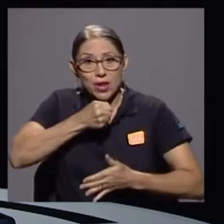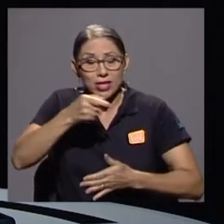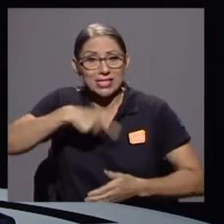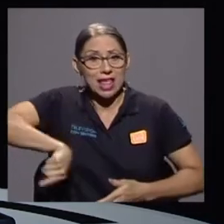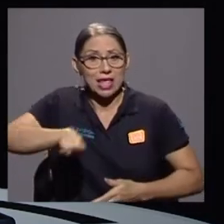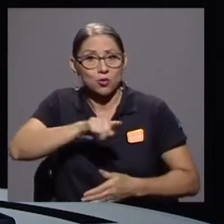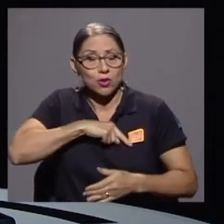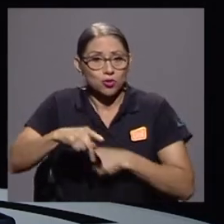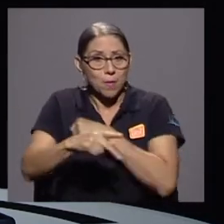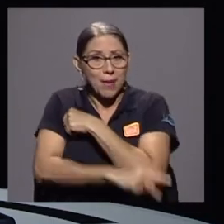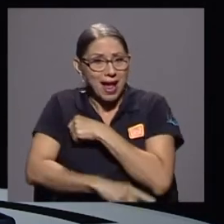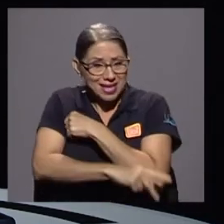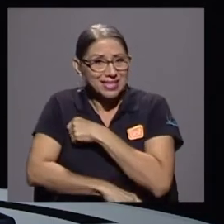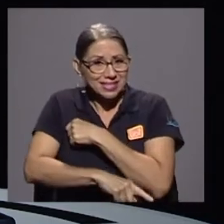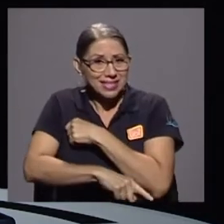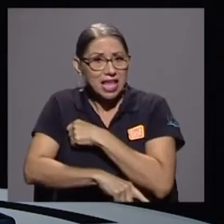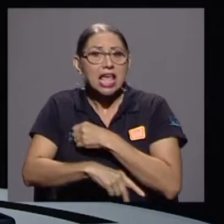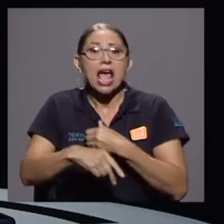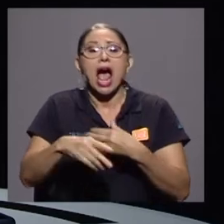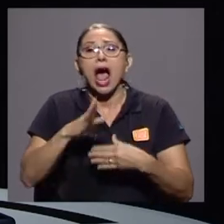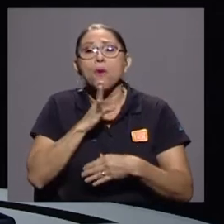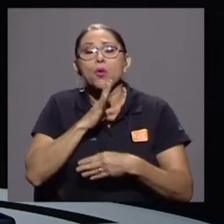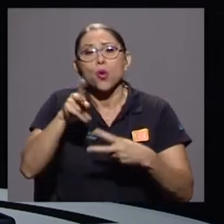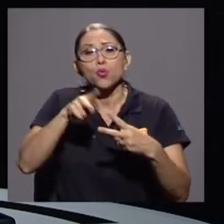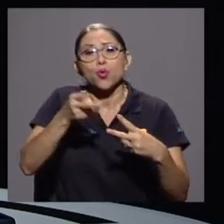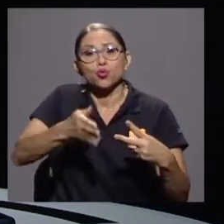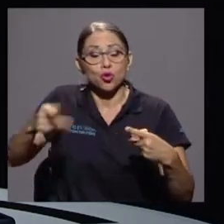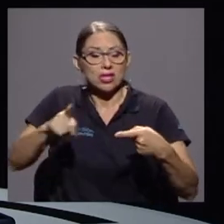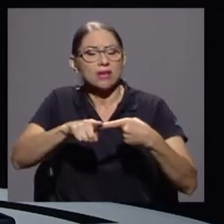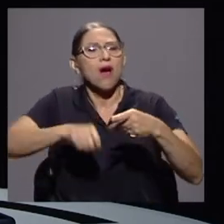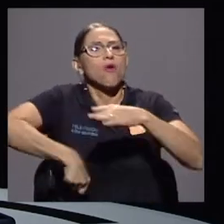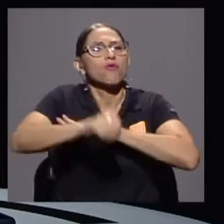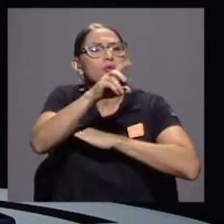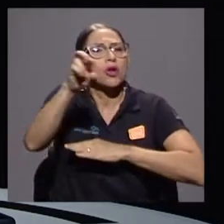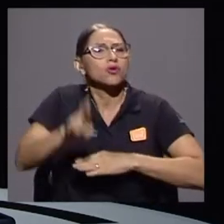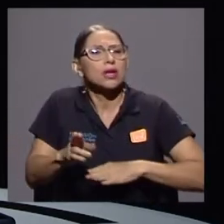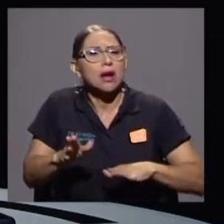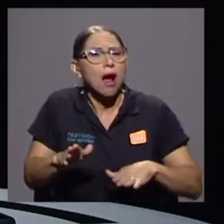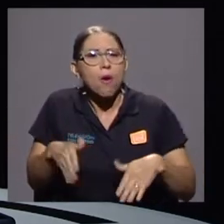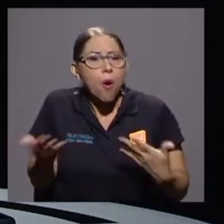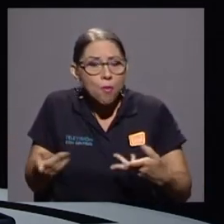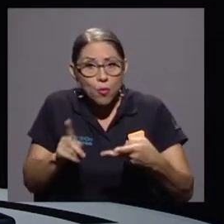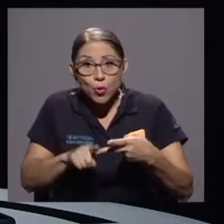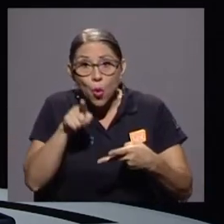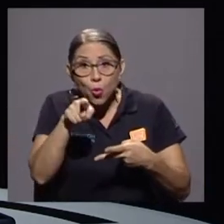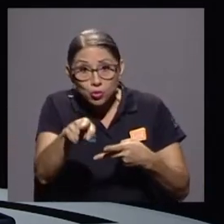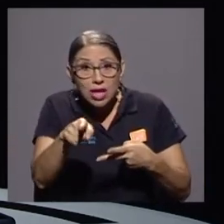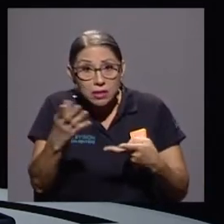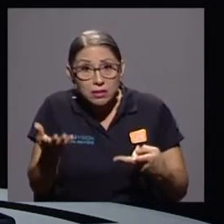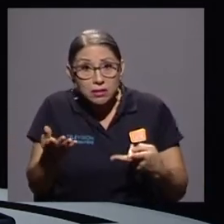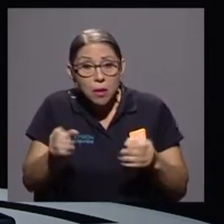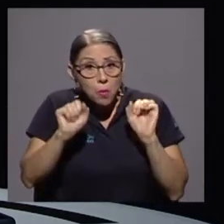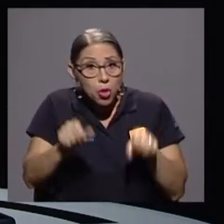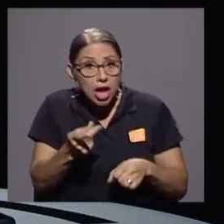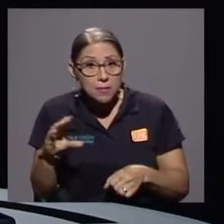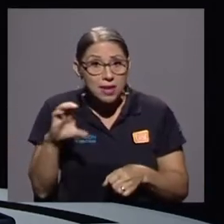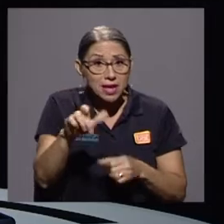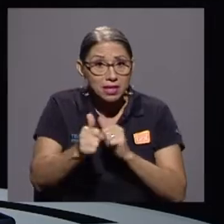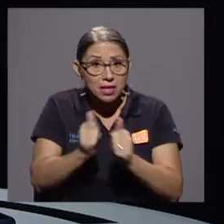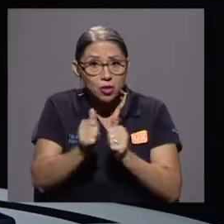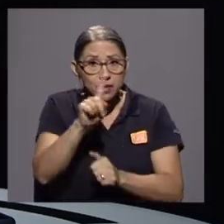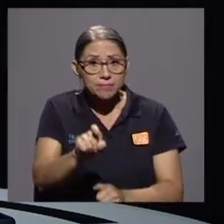dos cosas. A cómo está el fútbol en Costa Rica y si usted sería capaz de invertir en ese deporte.